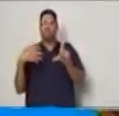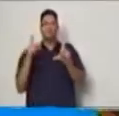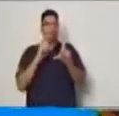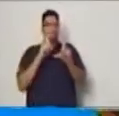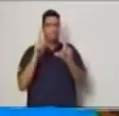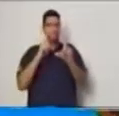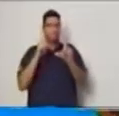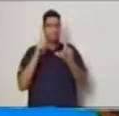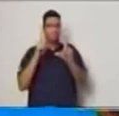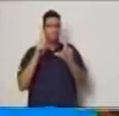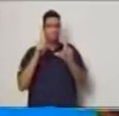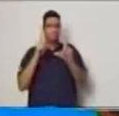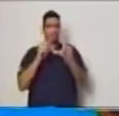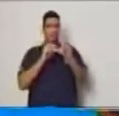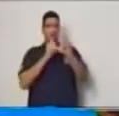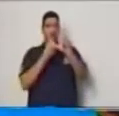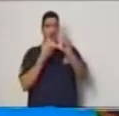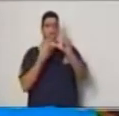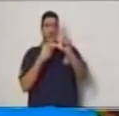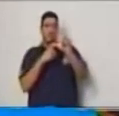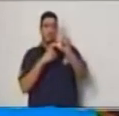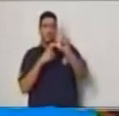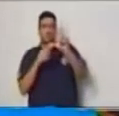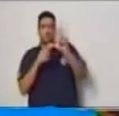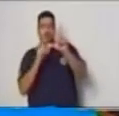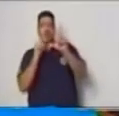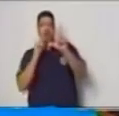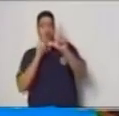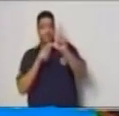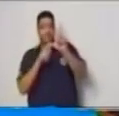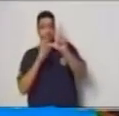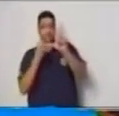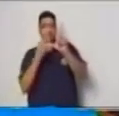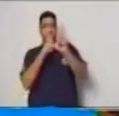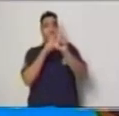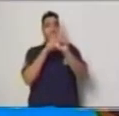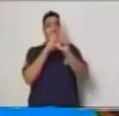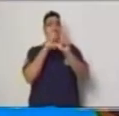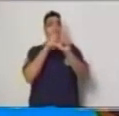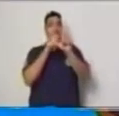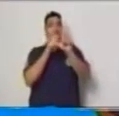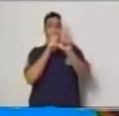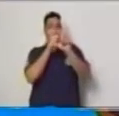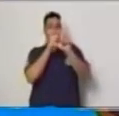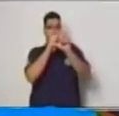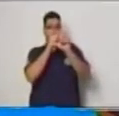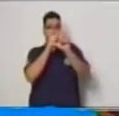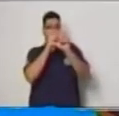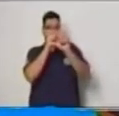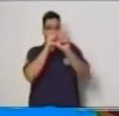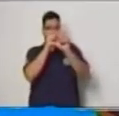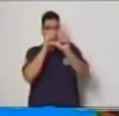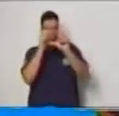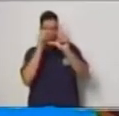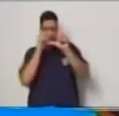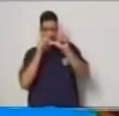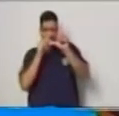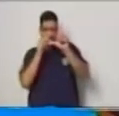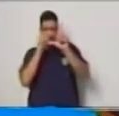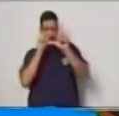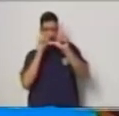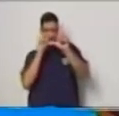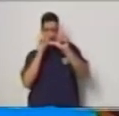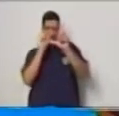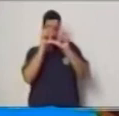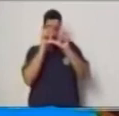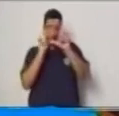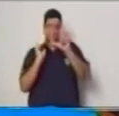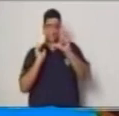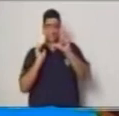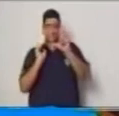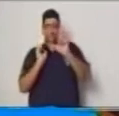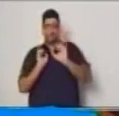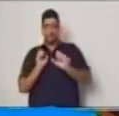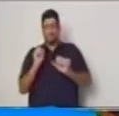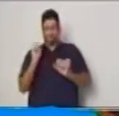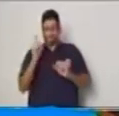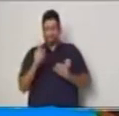y luego hacer el trazo utilizando una recta definitivamente